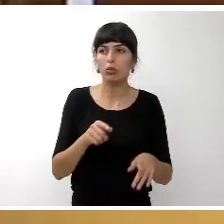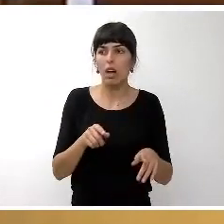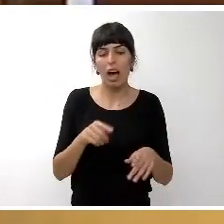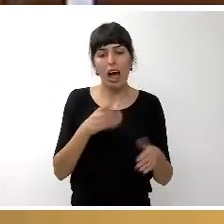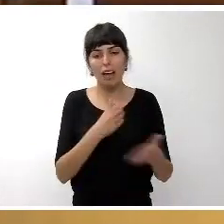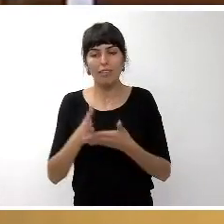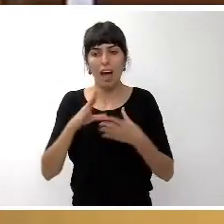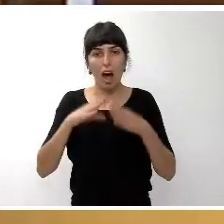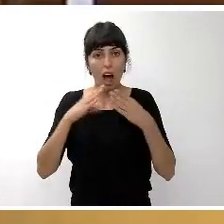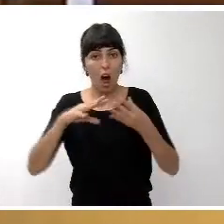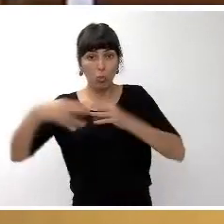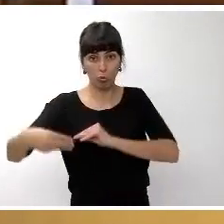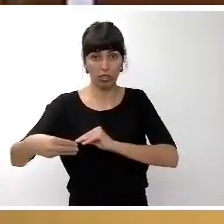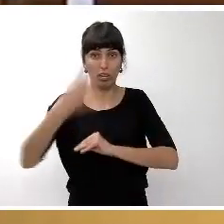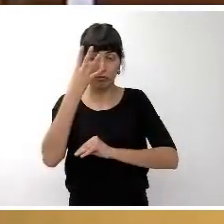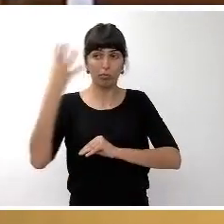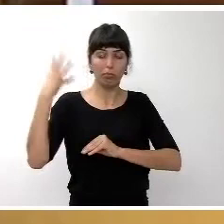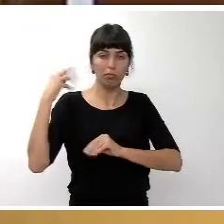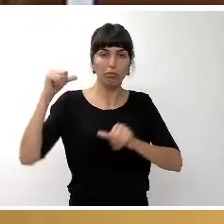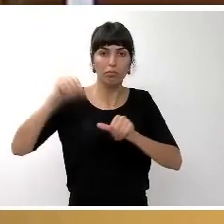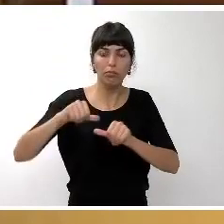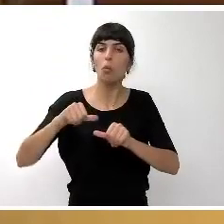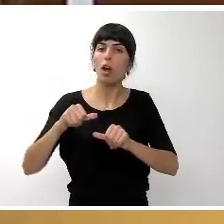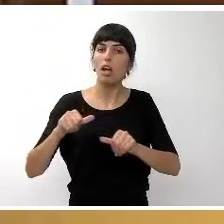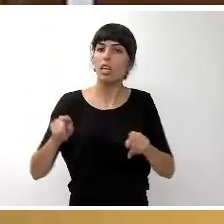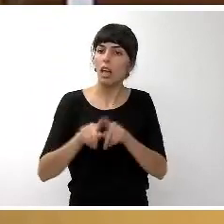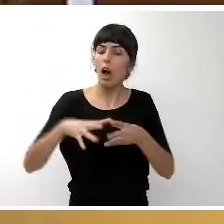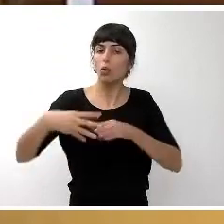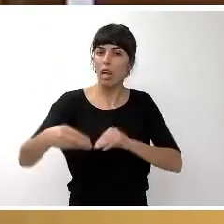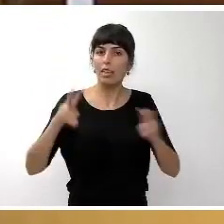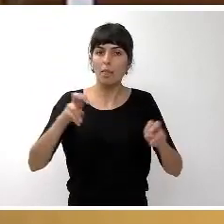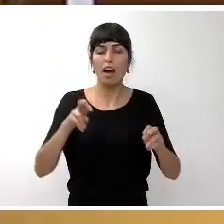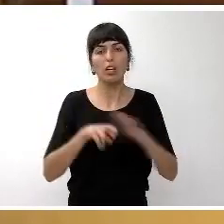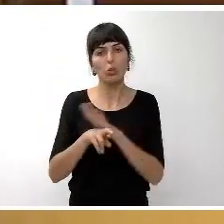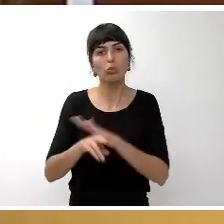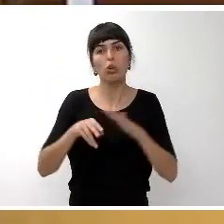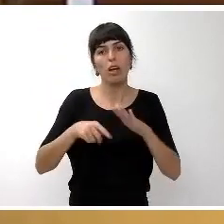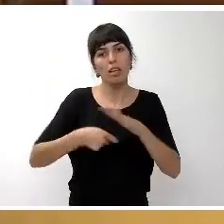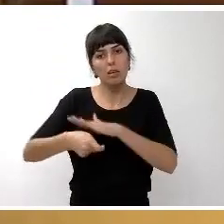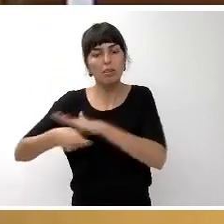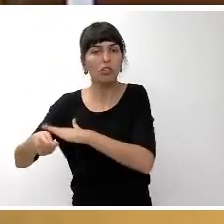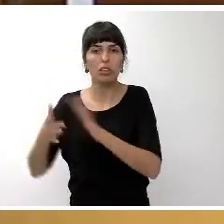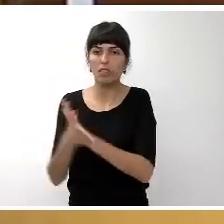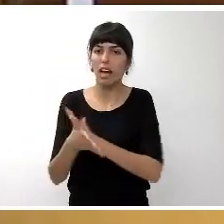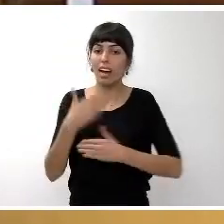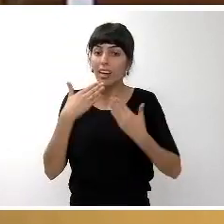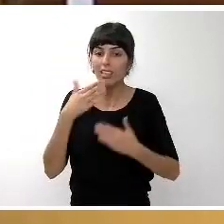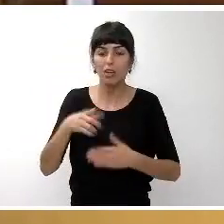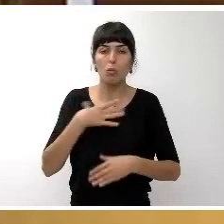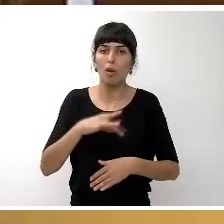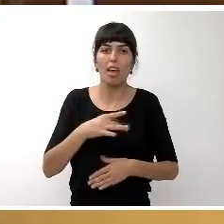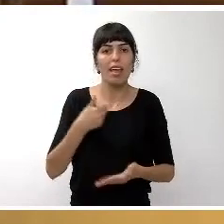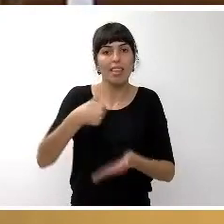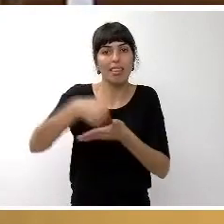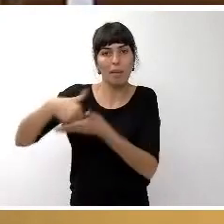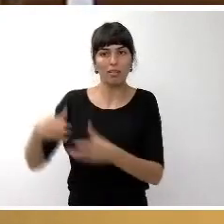cuatro años a dotar de recursos suficientes en inversión y acción social para responder de manera más satisfactoria a las demandas que tenemos fuera de